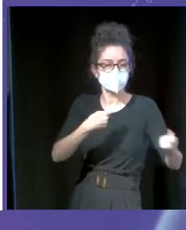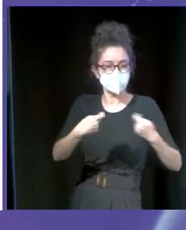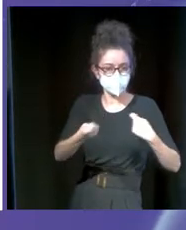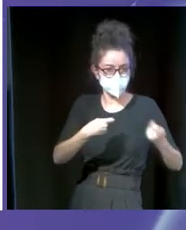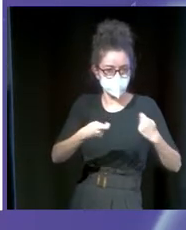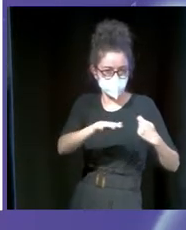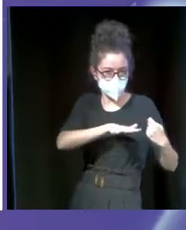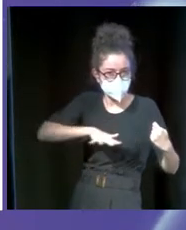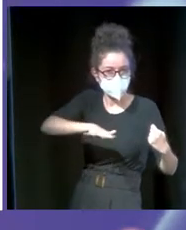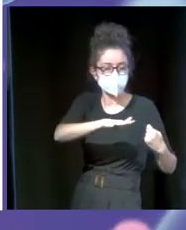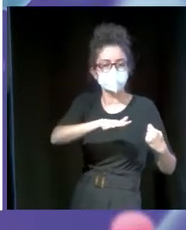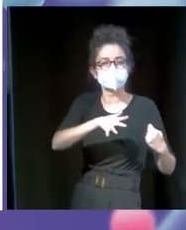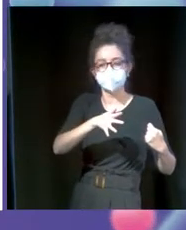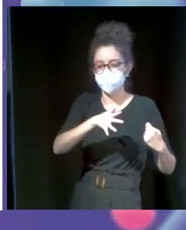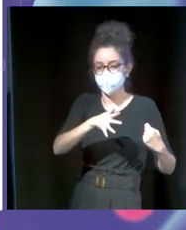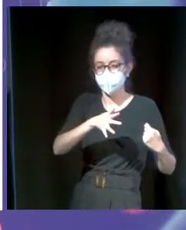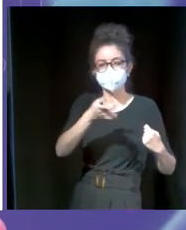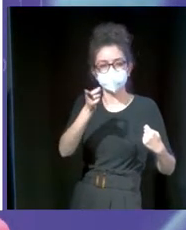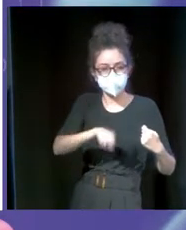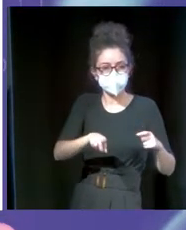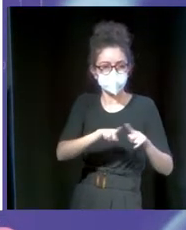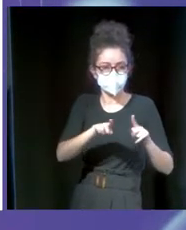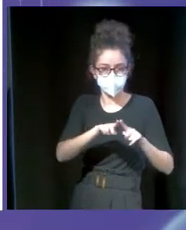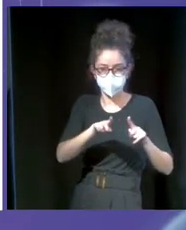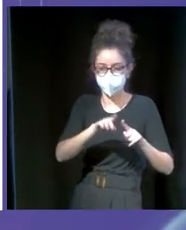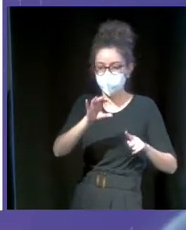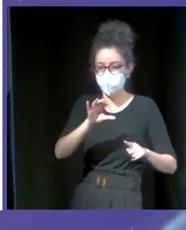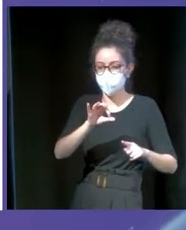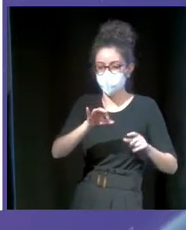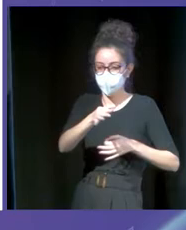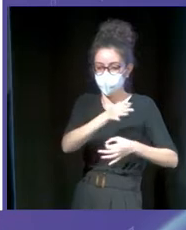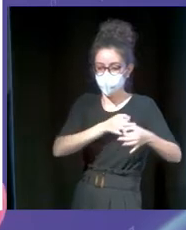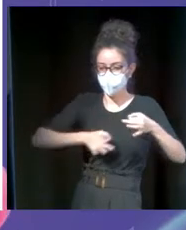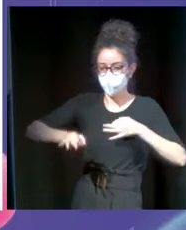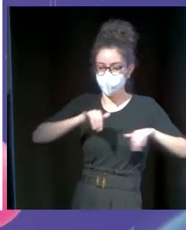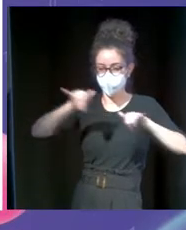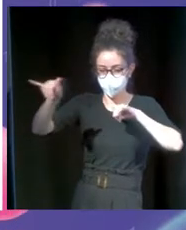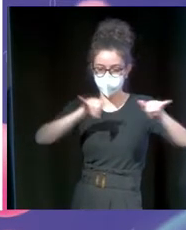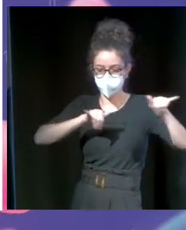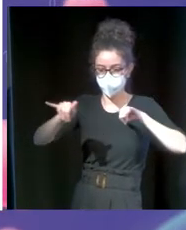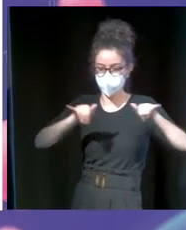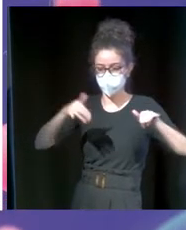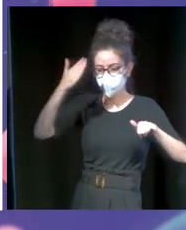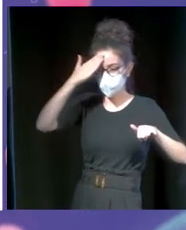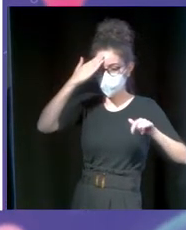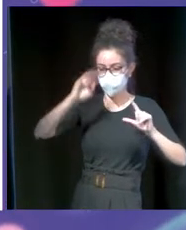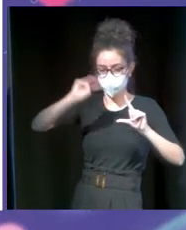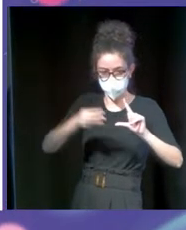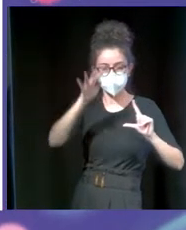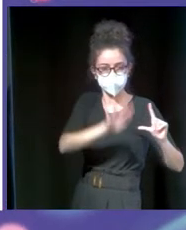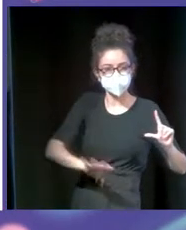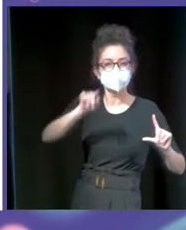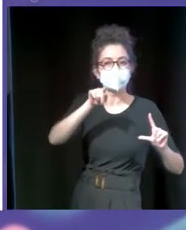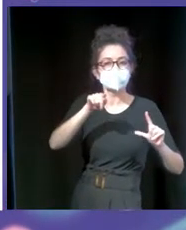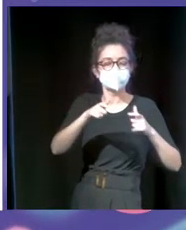caja. Desarrollamos para Islas Airways todo lo que fue su front con la posibilidad también de comprar desde ahí todo lo que son